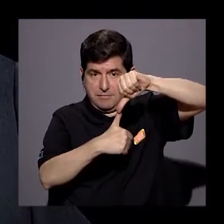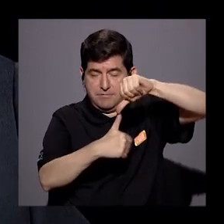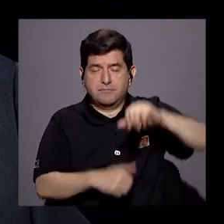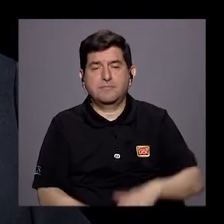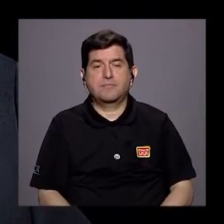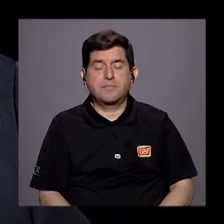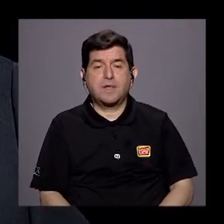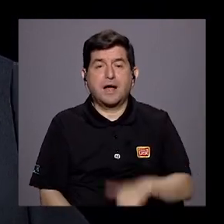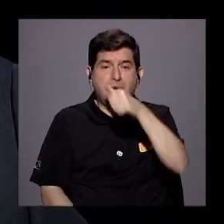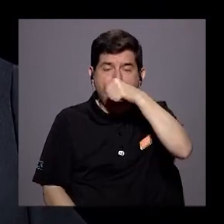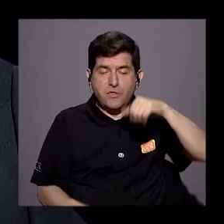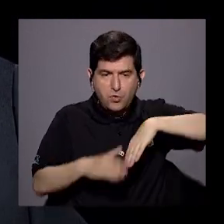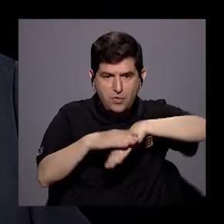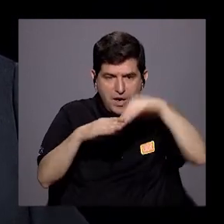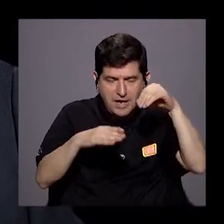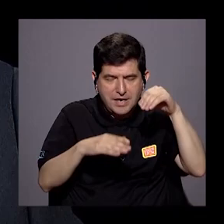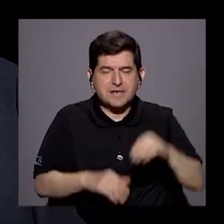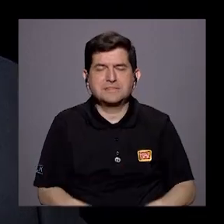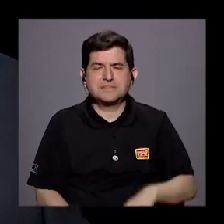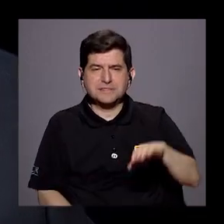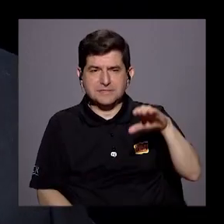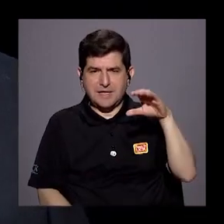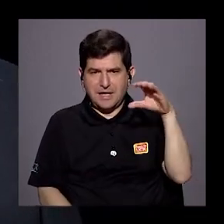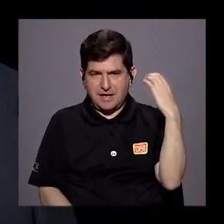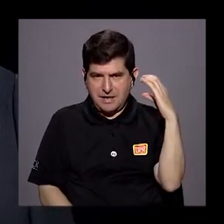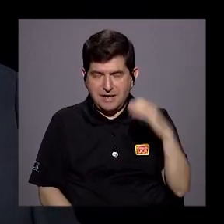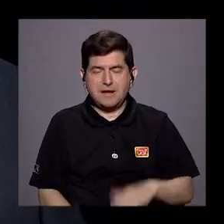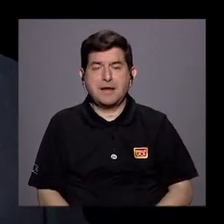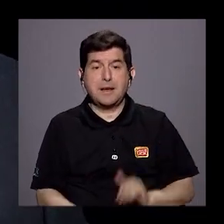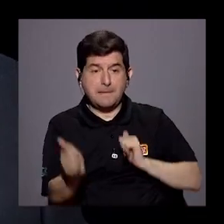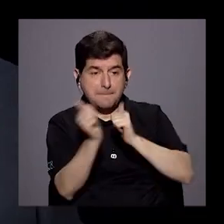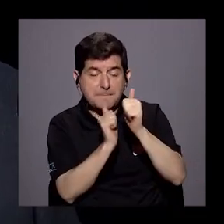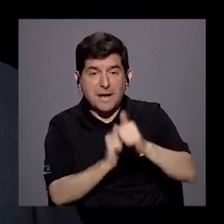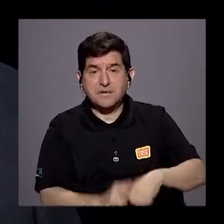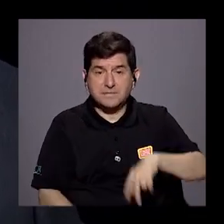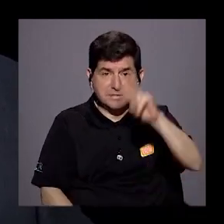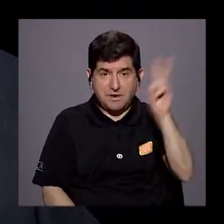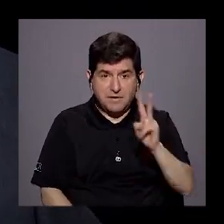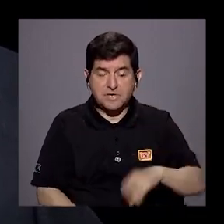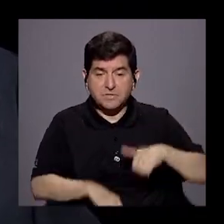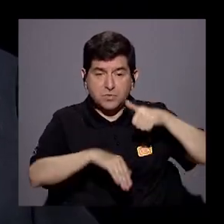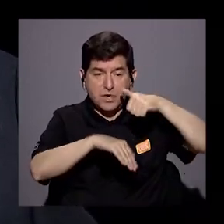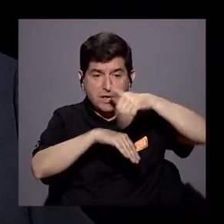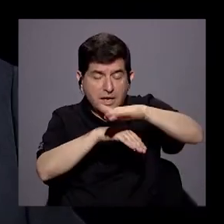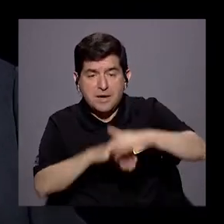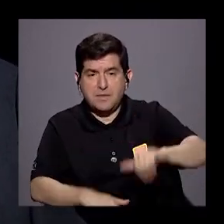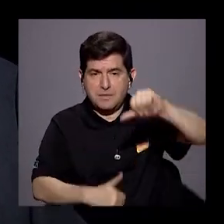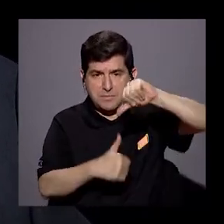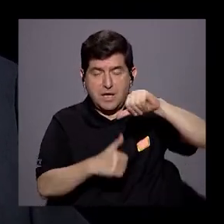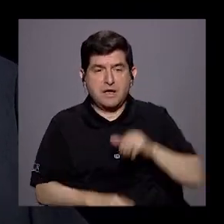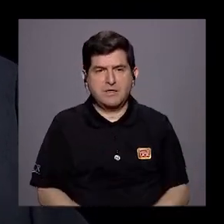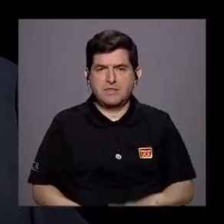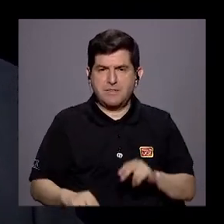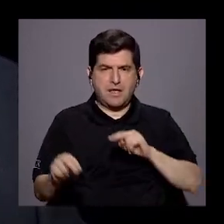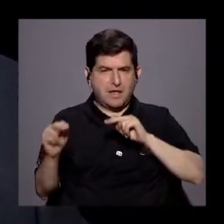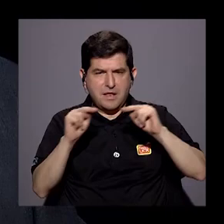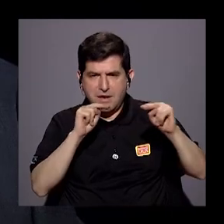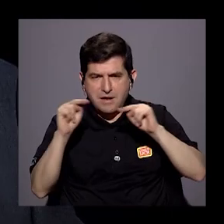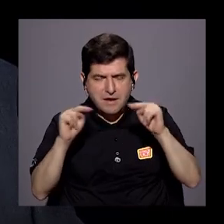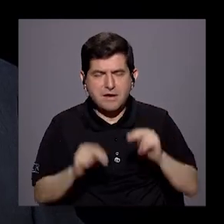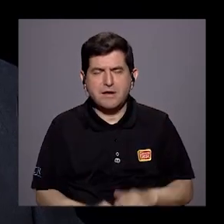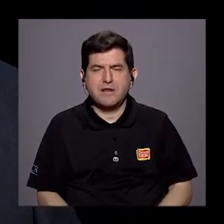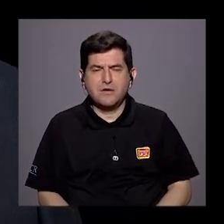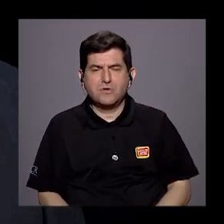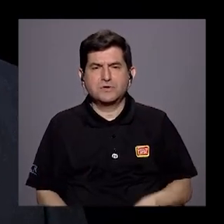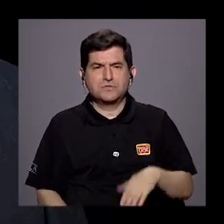droga que sale de Colombia pasa a Venezuela. Venezuela toda la organización del narcotráfico a niveles muy altos